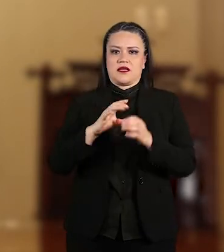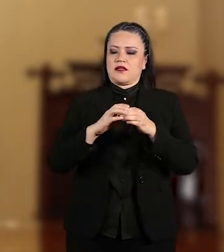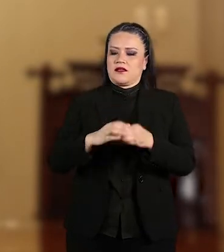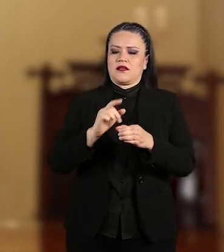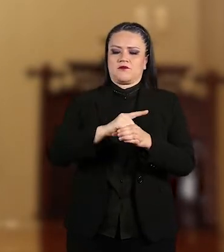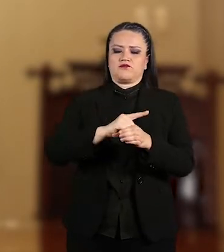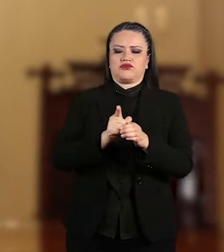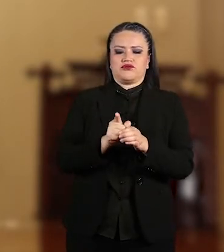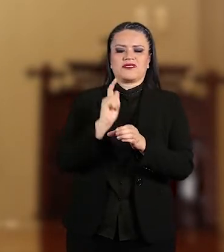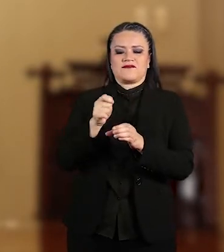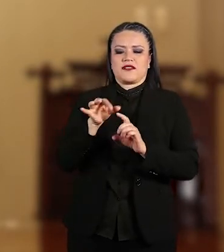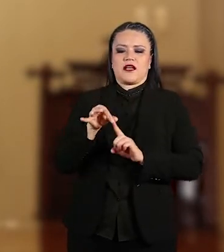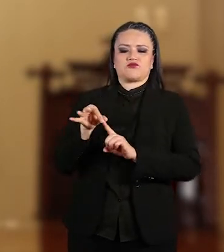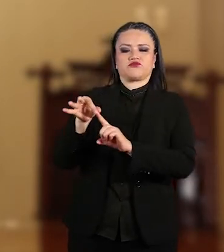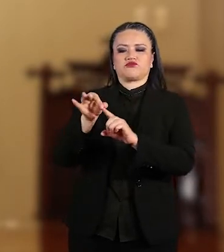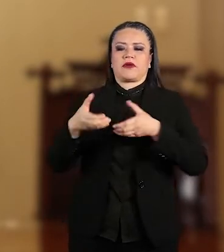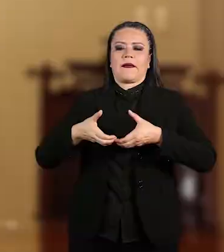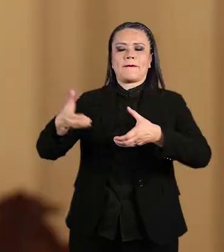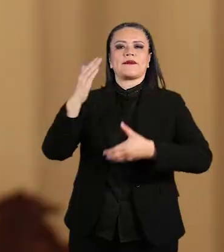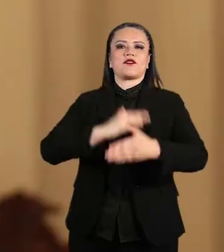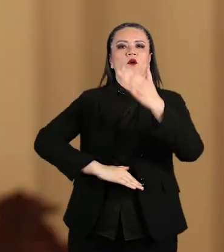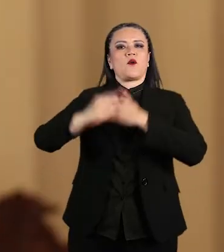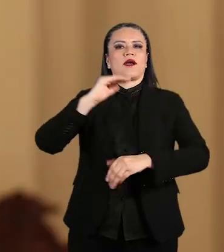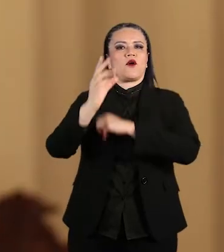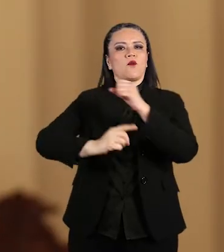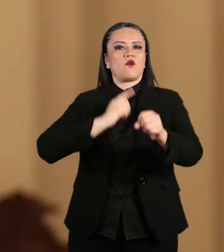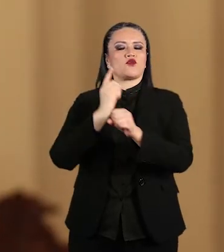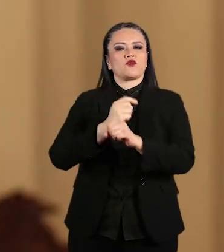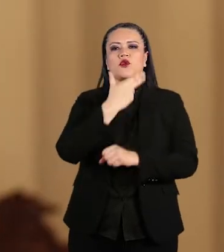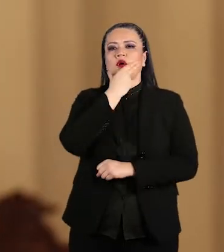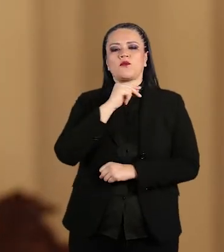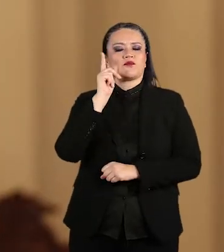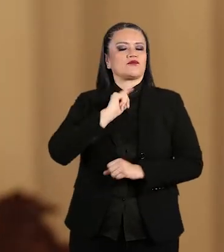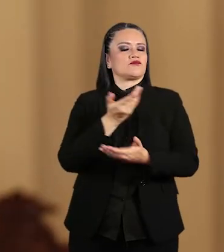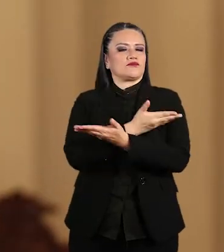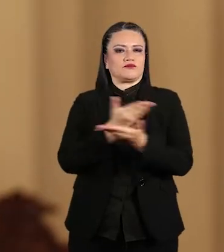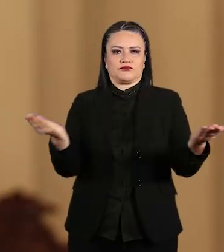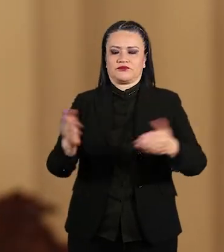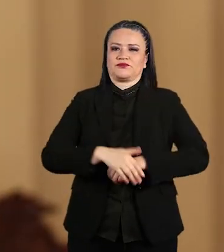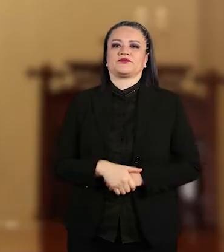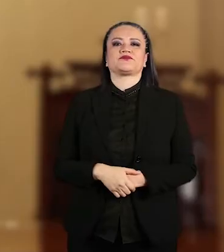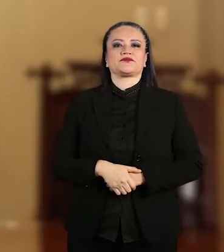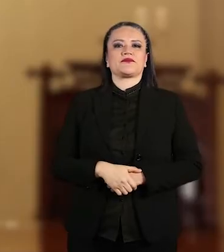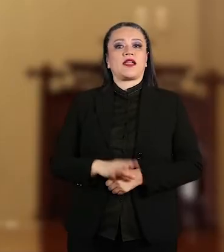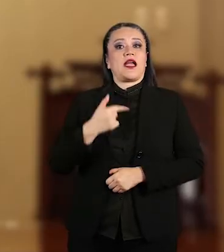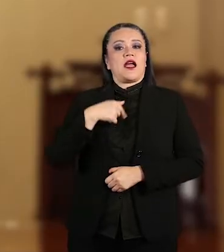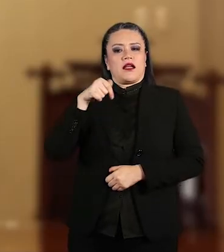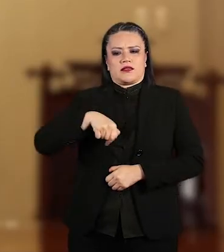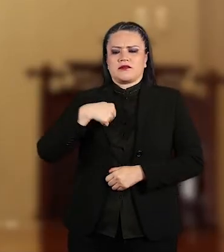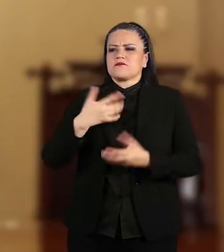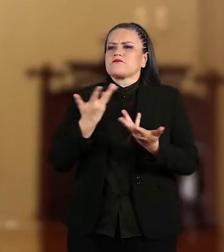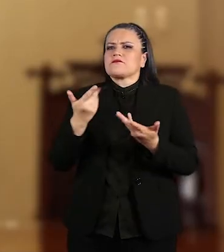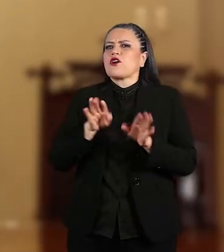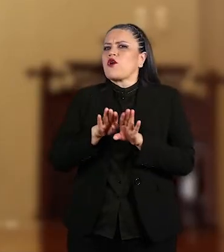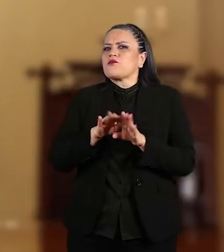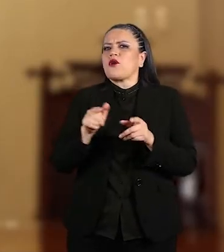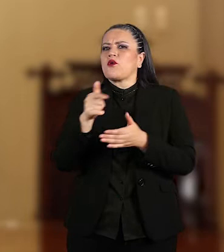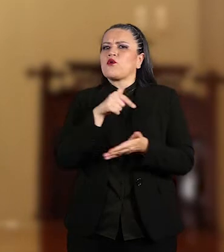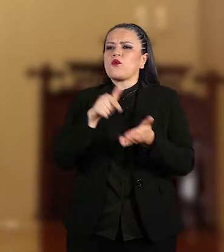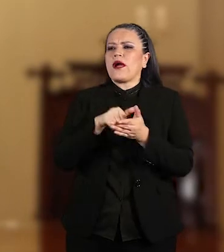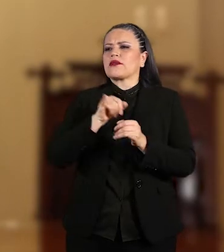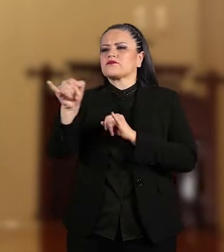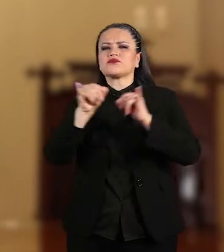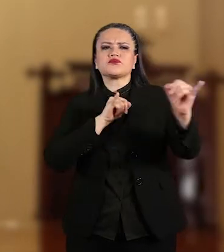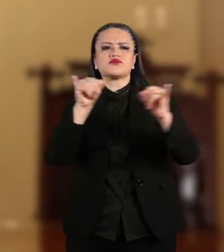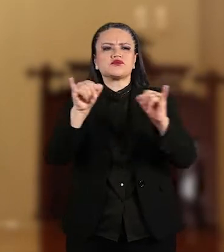la brújula que habrá de guiarnos por el camino del éxito y de las oportunidades para todas y para todos. Para crear esta guía, salimos a todos